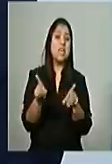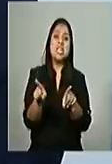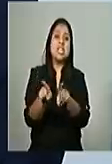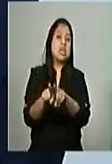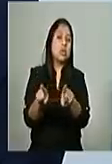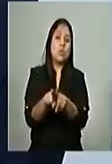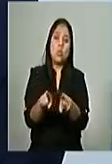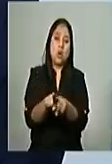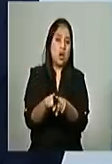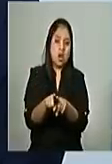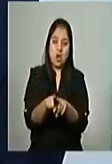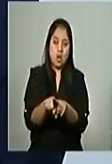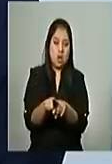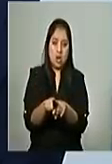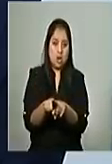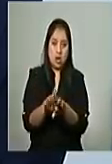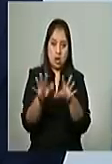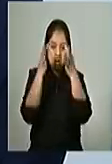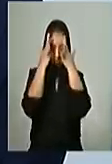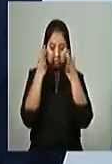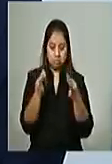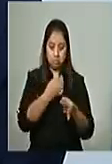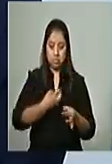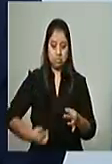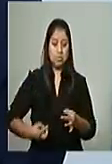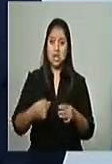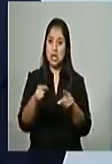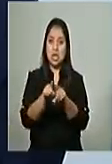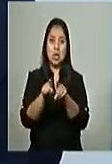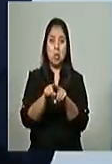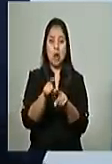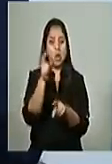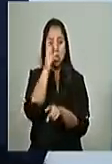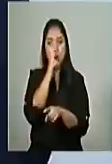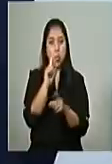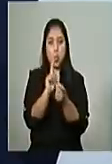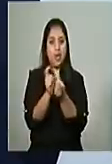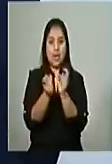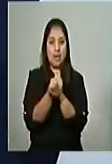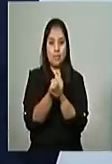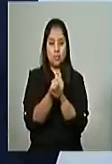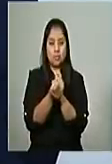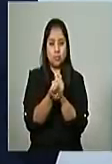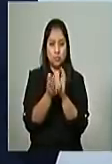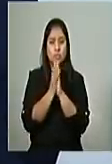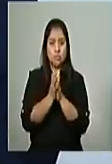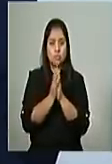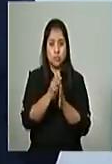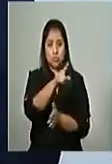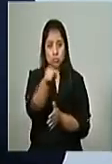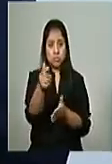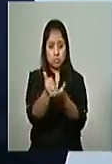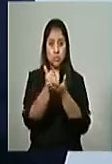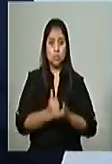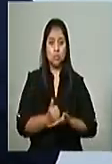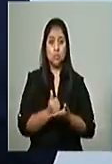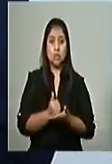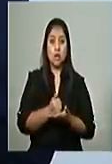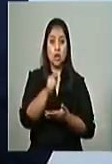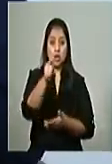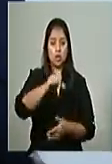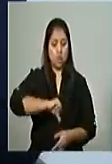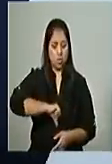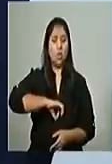exactamente igual. No hay cambios. Cuento con ustedes, guatemaltecos. Estoy